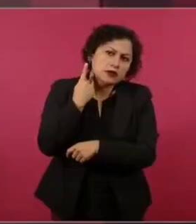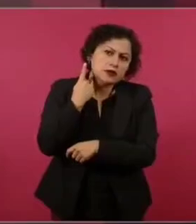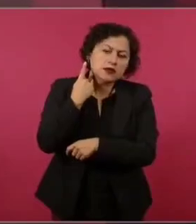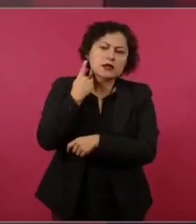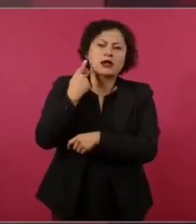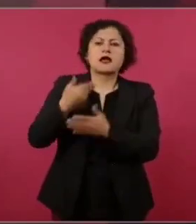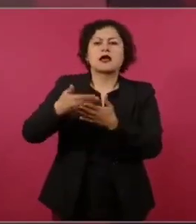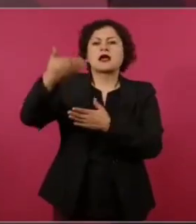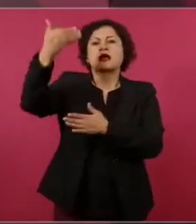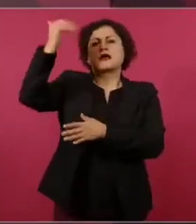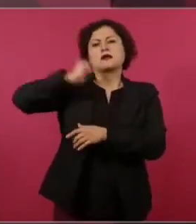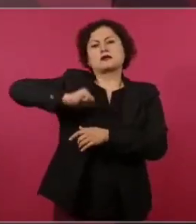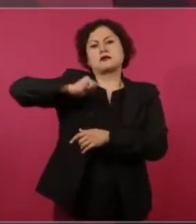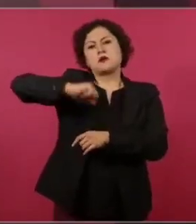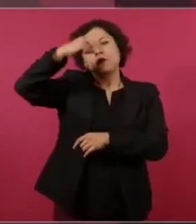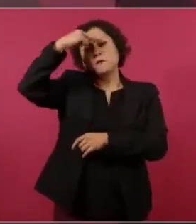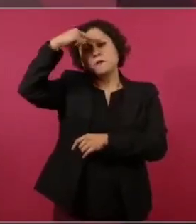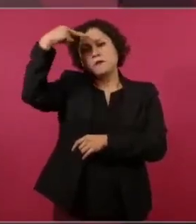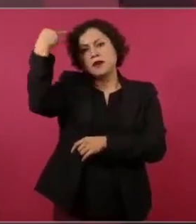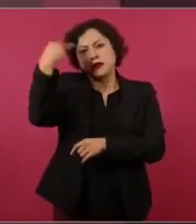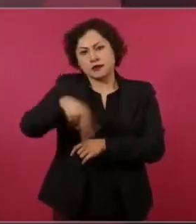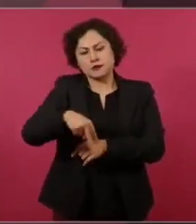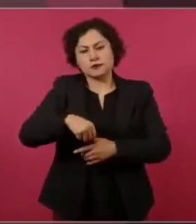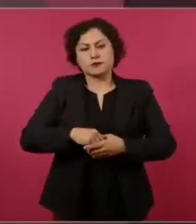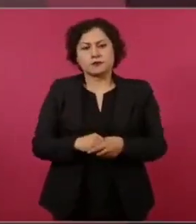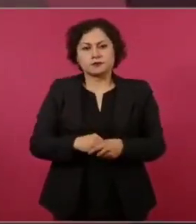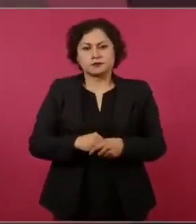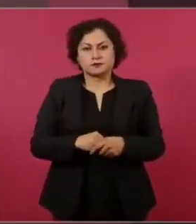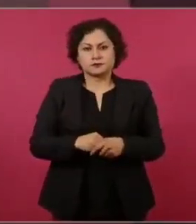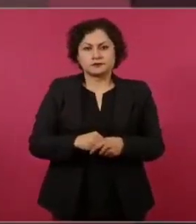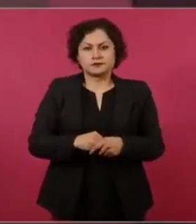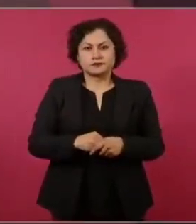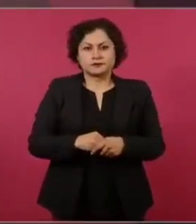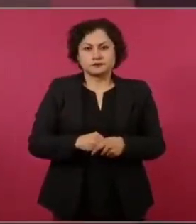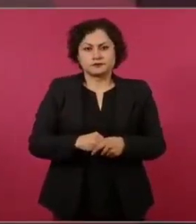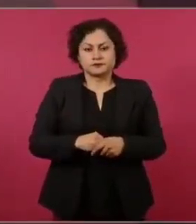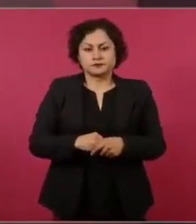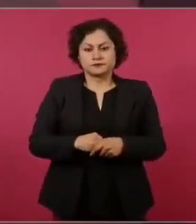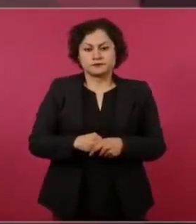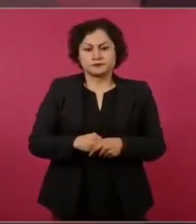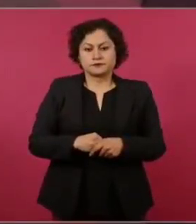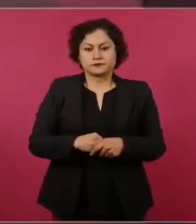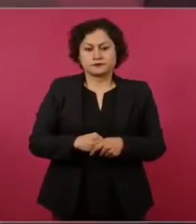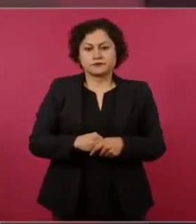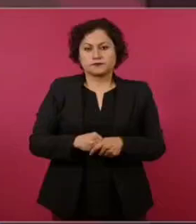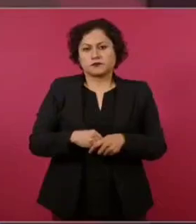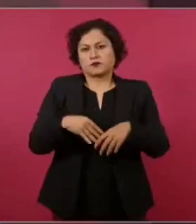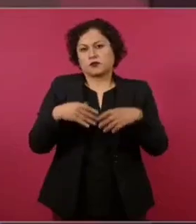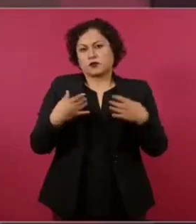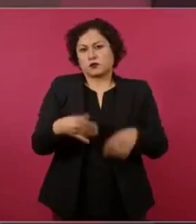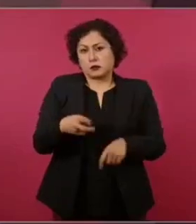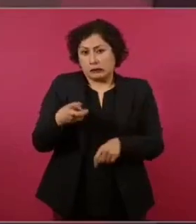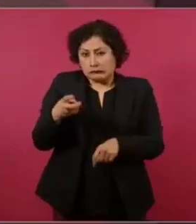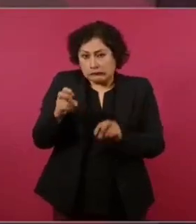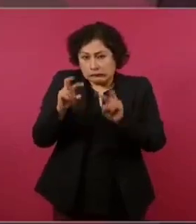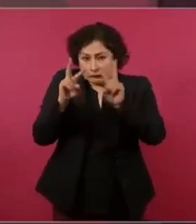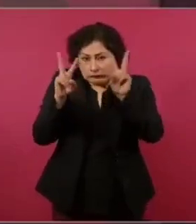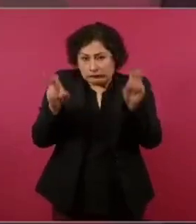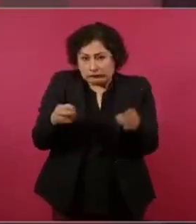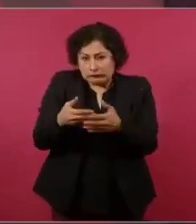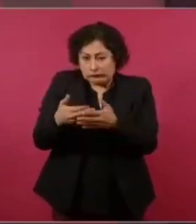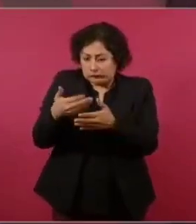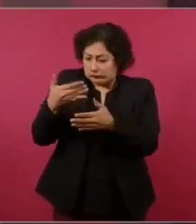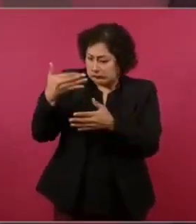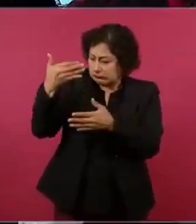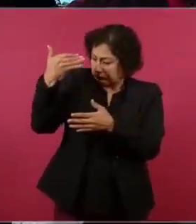prehispánico y me va a llevar esa investigación tres,